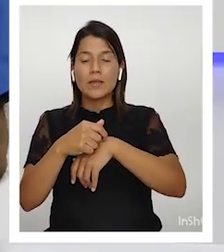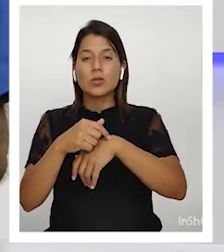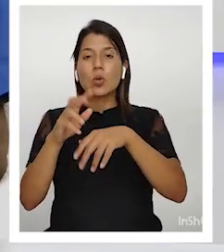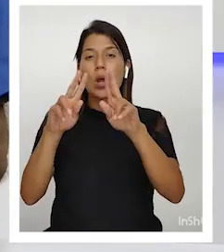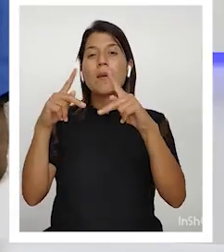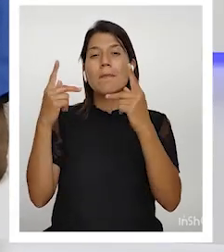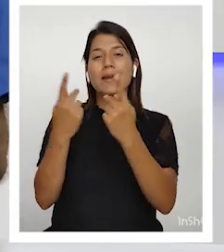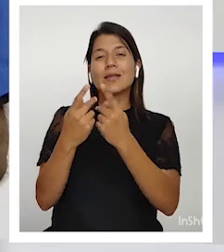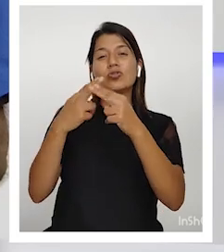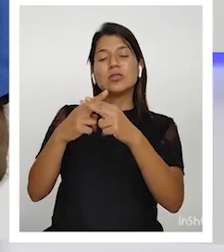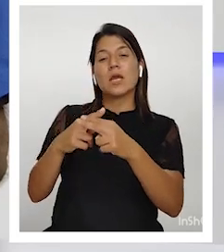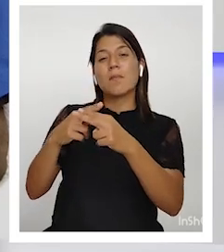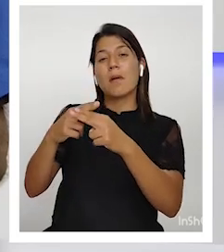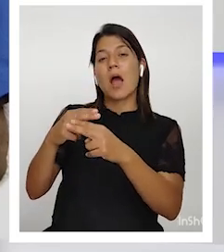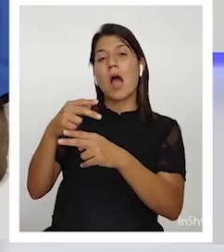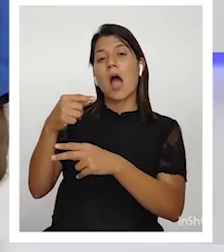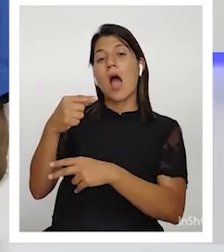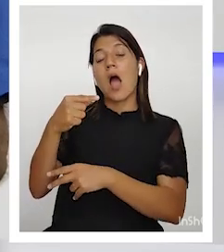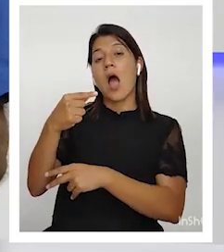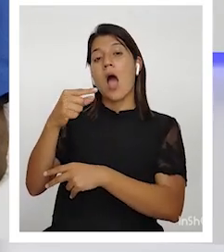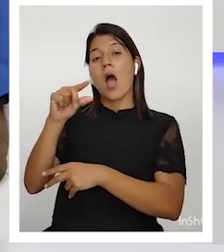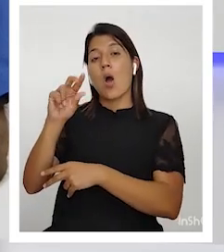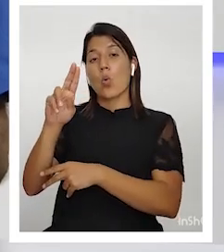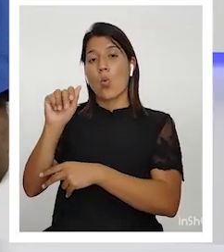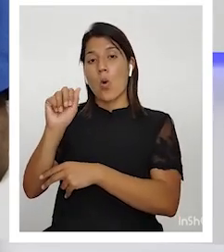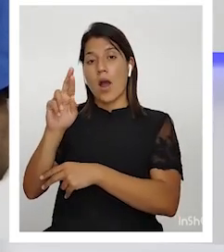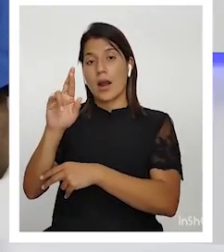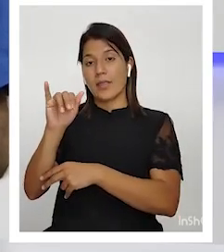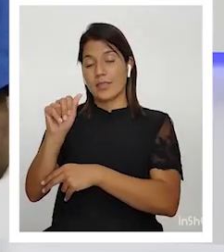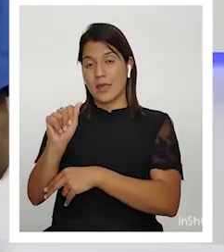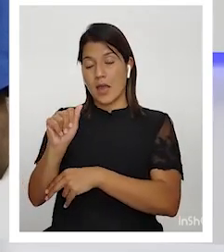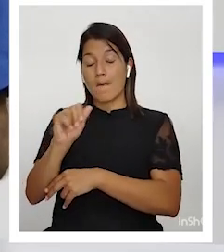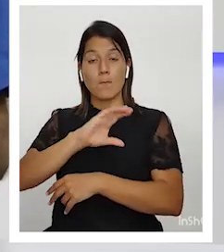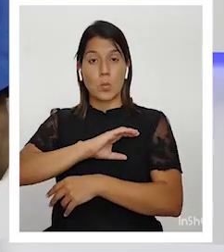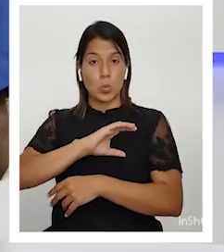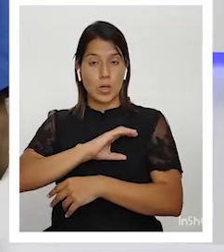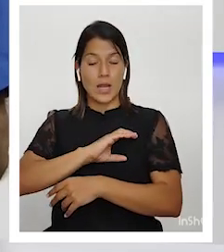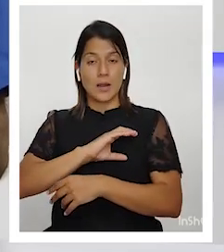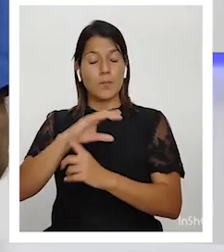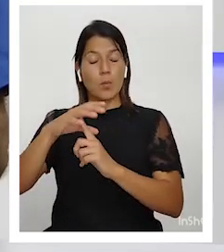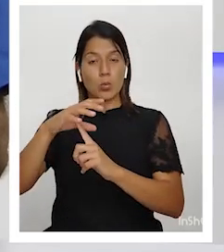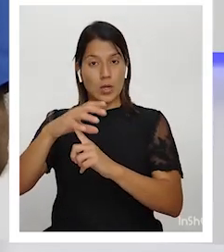Popular tenía un frente campesino que se llamaba, este,